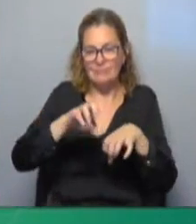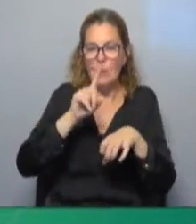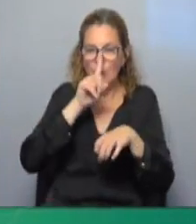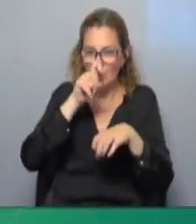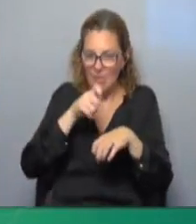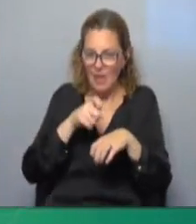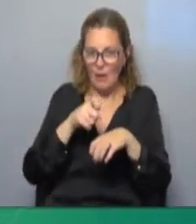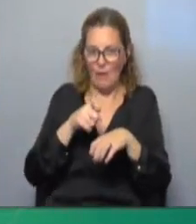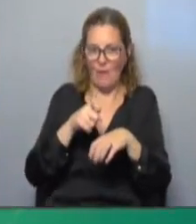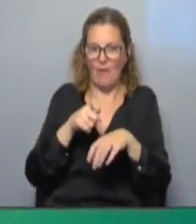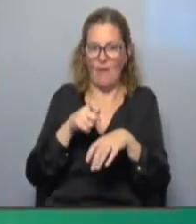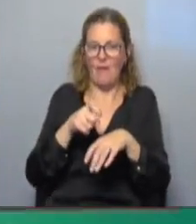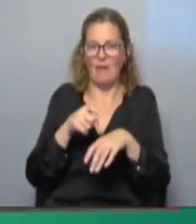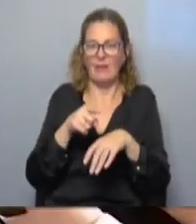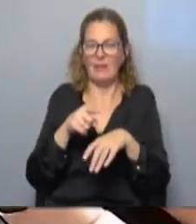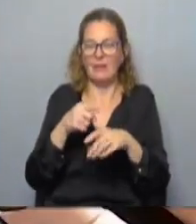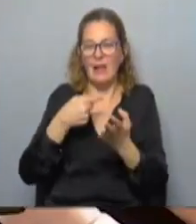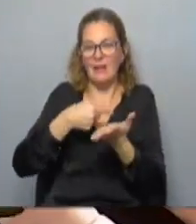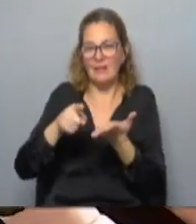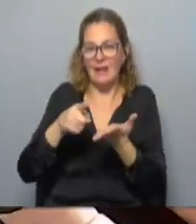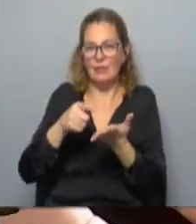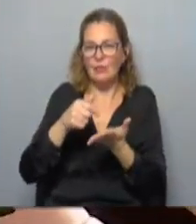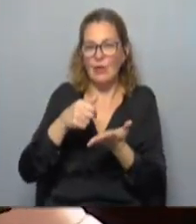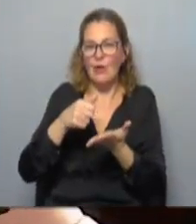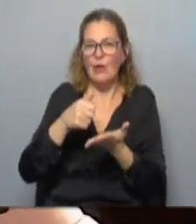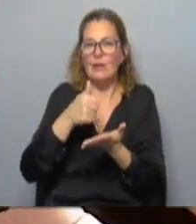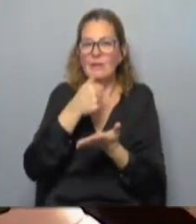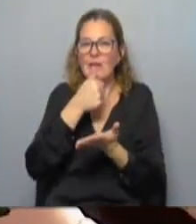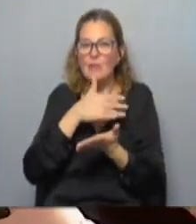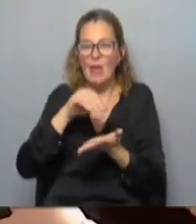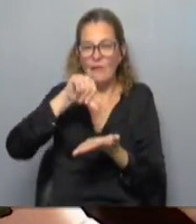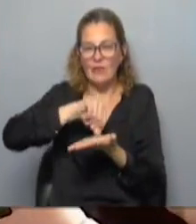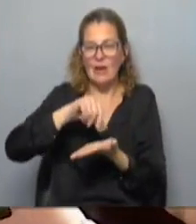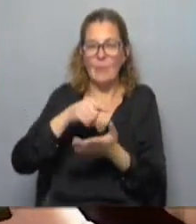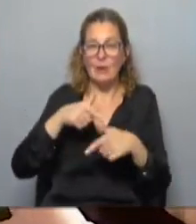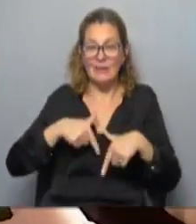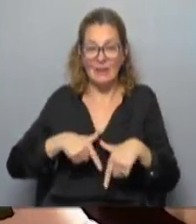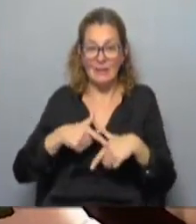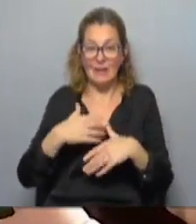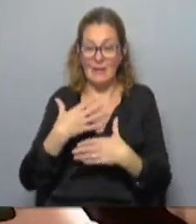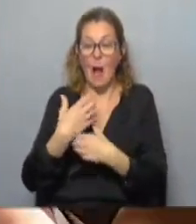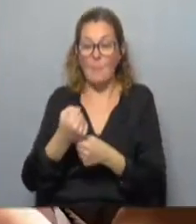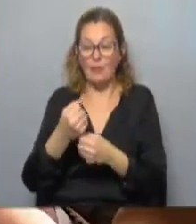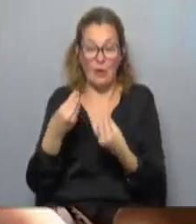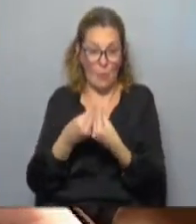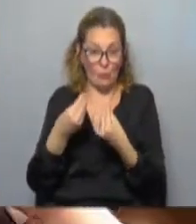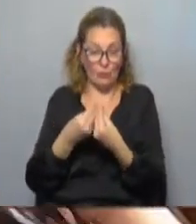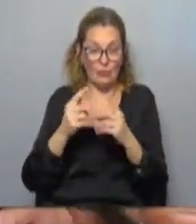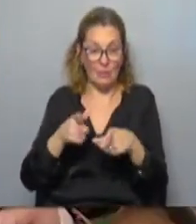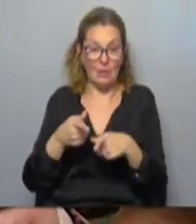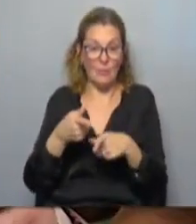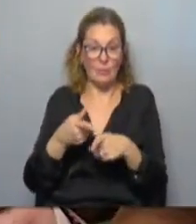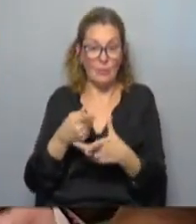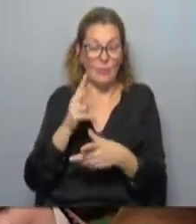particularmente del centro y la ciudad vieja por los cuales la intendencia de Montevideo está apostando muy fuerte como nosotros